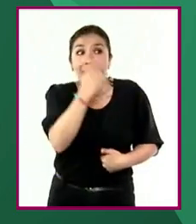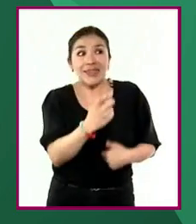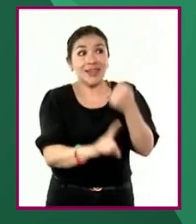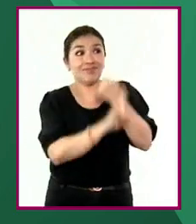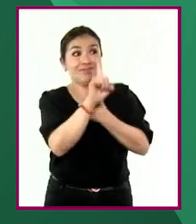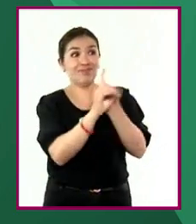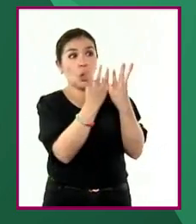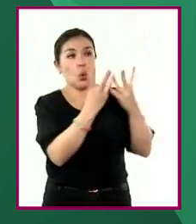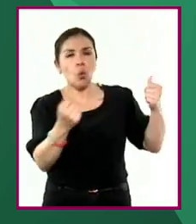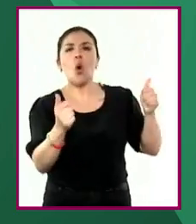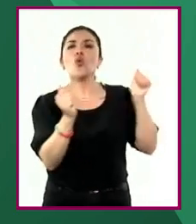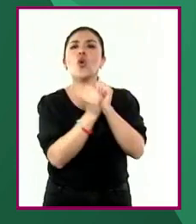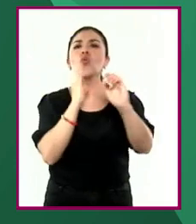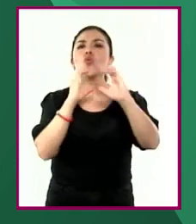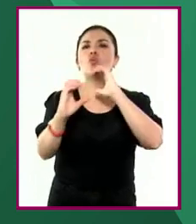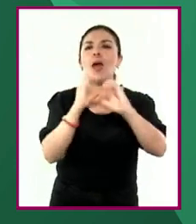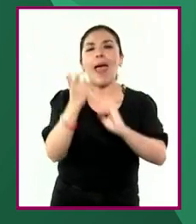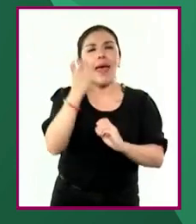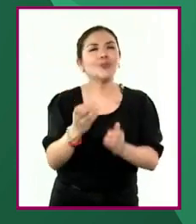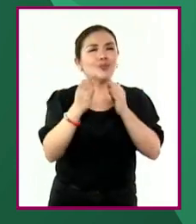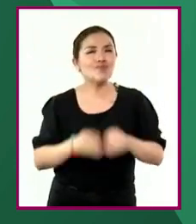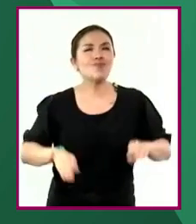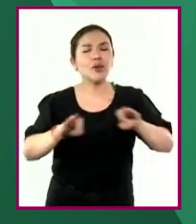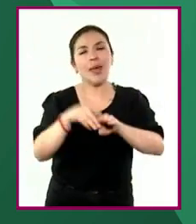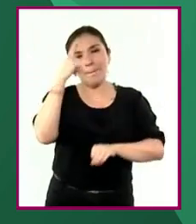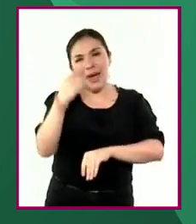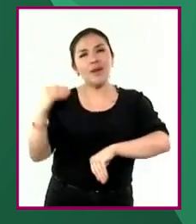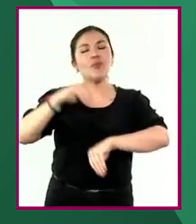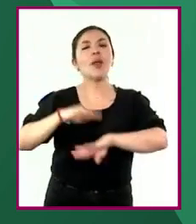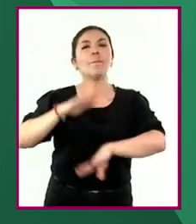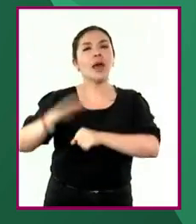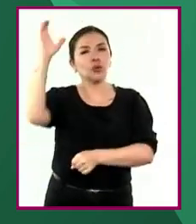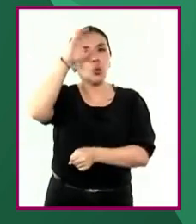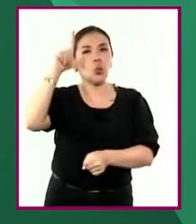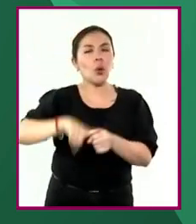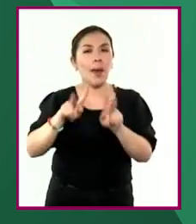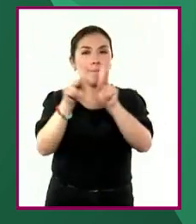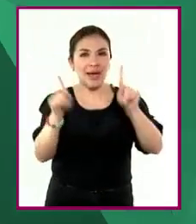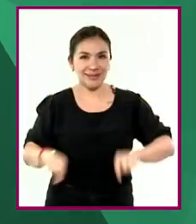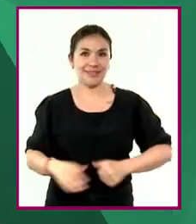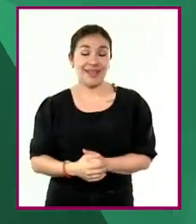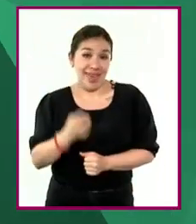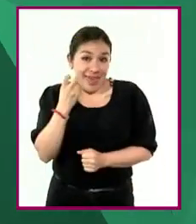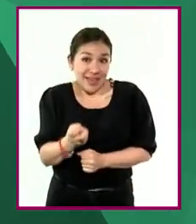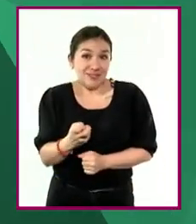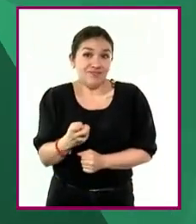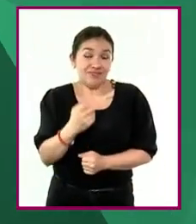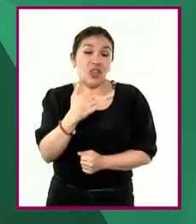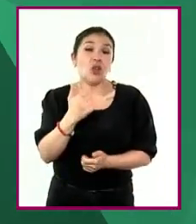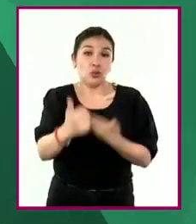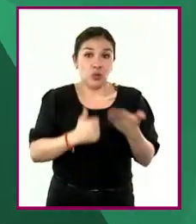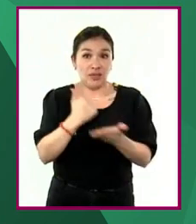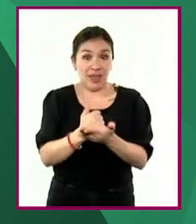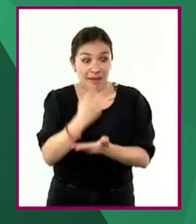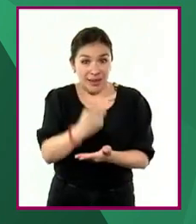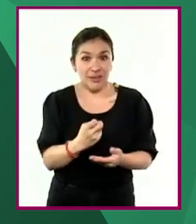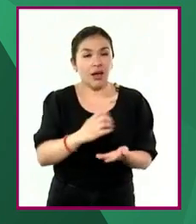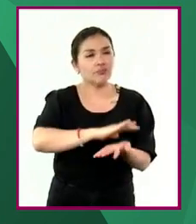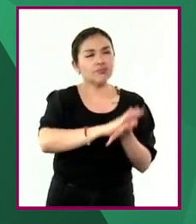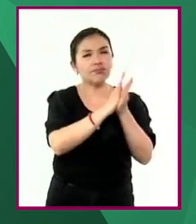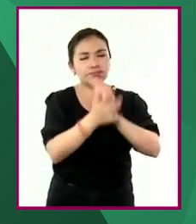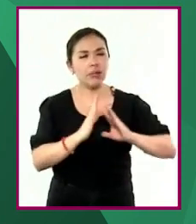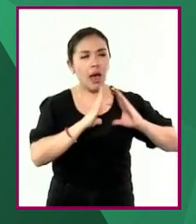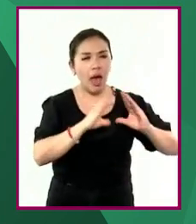resolverlos mediante el diálogo, promoviendo una cultura de paz. Así, la formación ciudadana implica